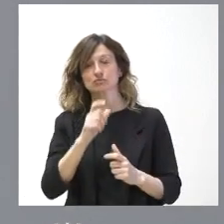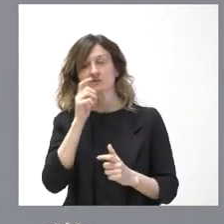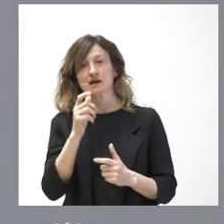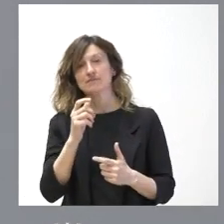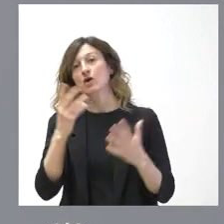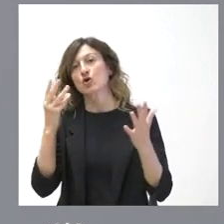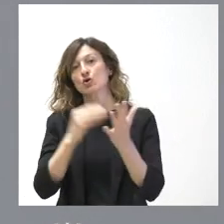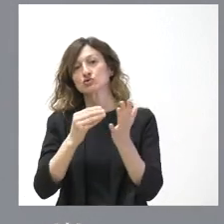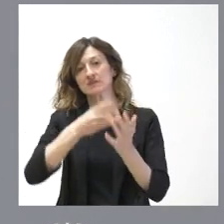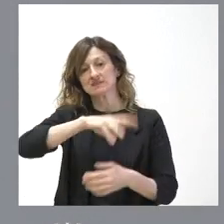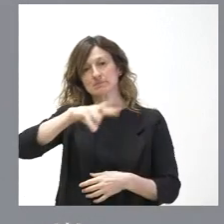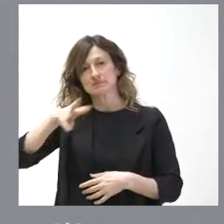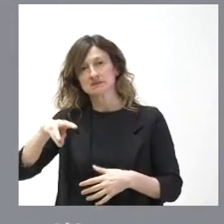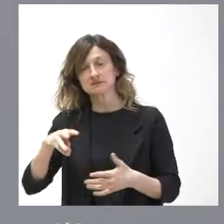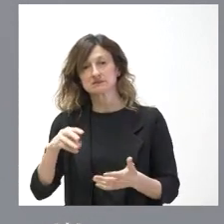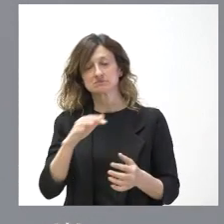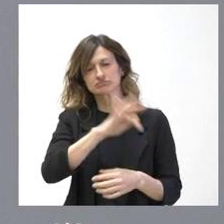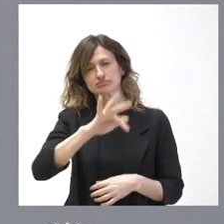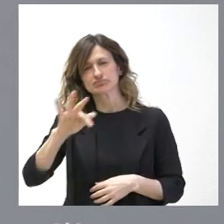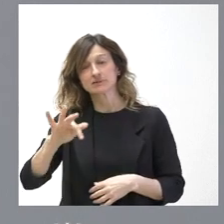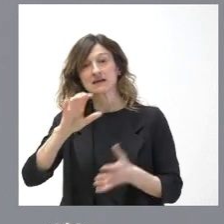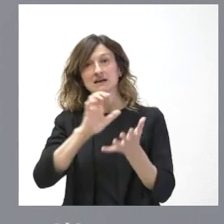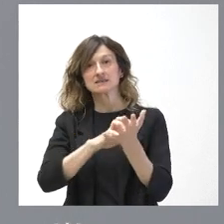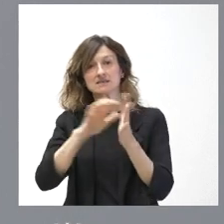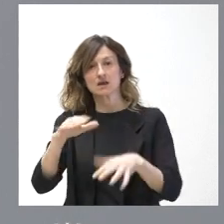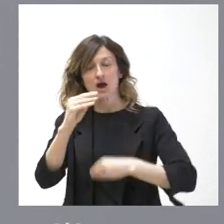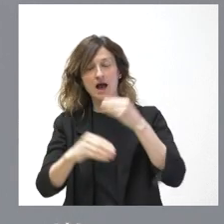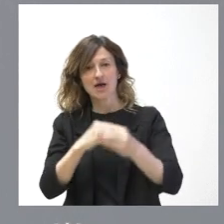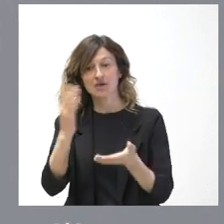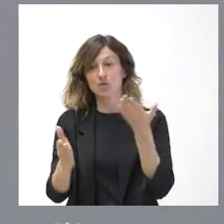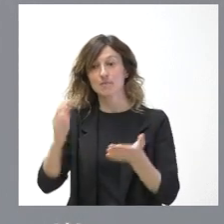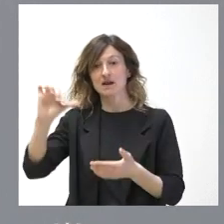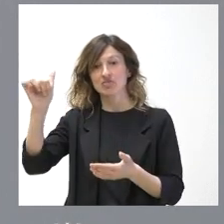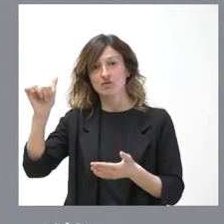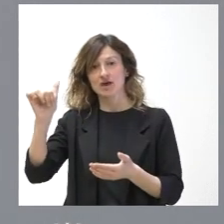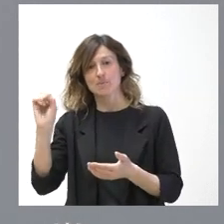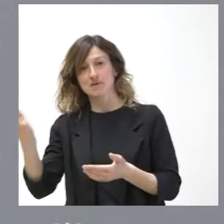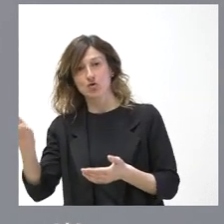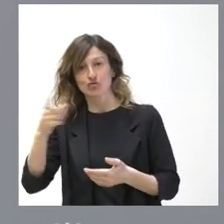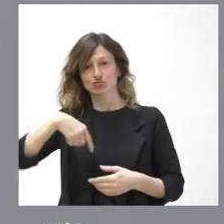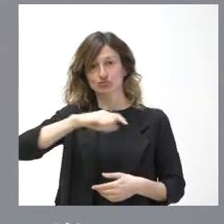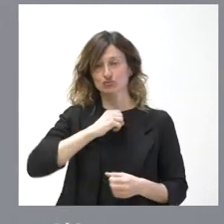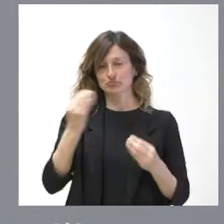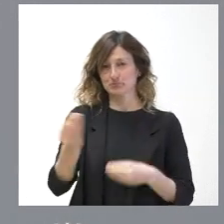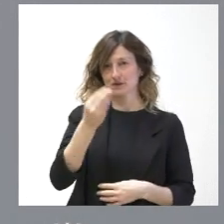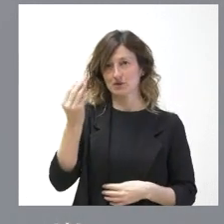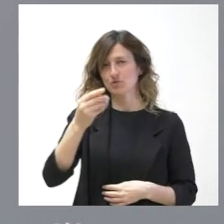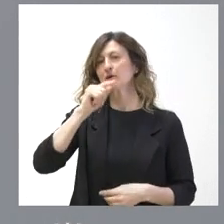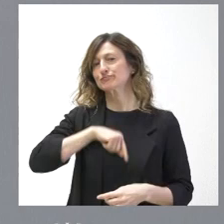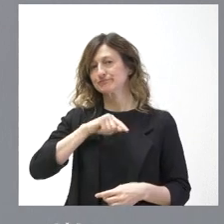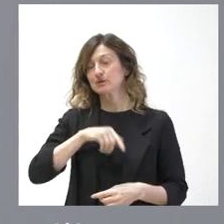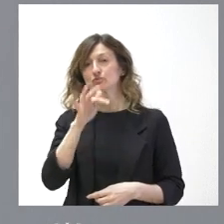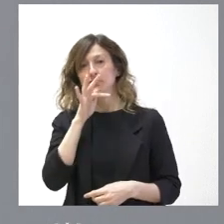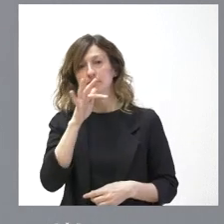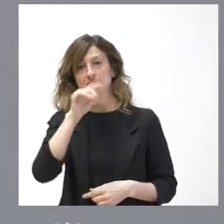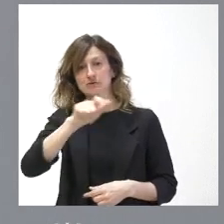trimestre consecutivo, que lo estamos haciendo en Castilla y León mejor que en el conjunto nacional, pero somos conscientes que todavía el volumen de personas